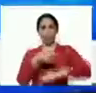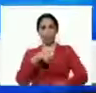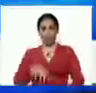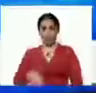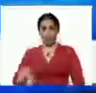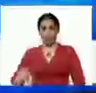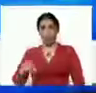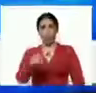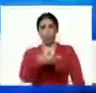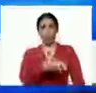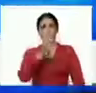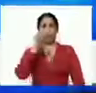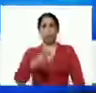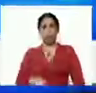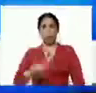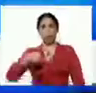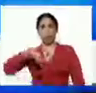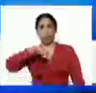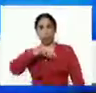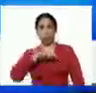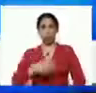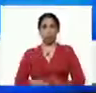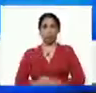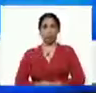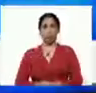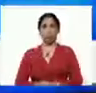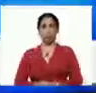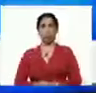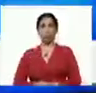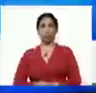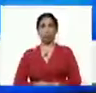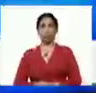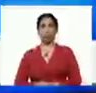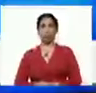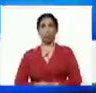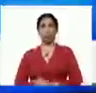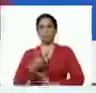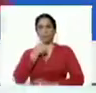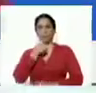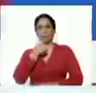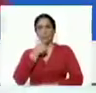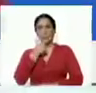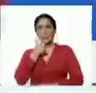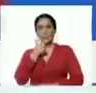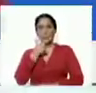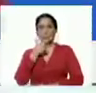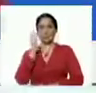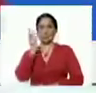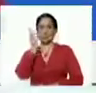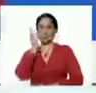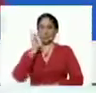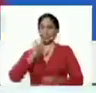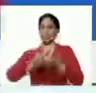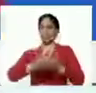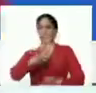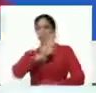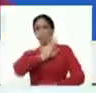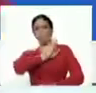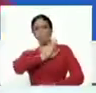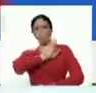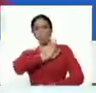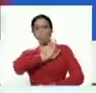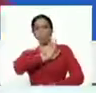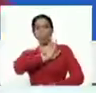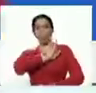Está también con nosotros la flamante y bellísima primera combatiente de la